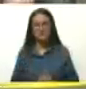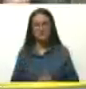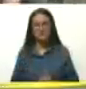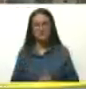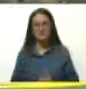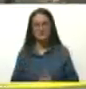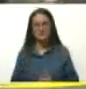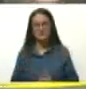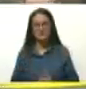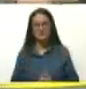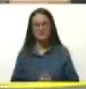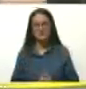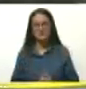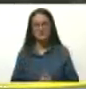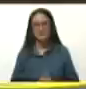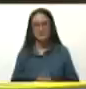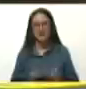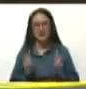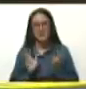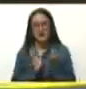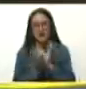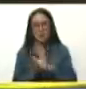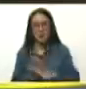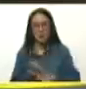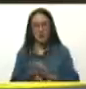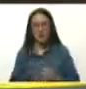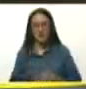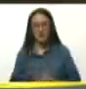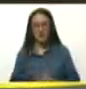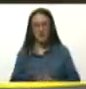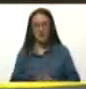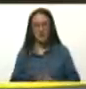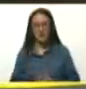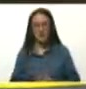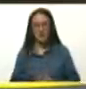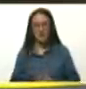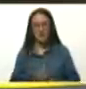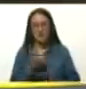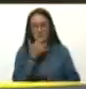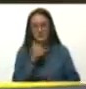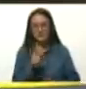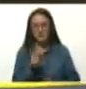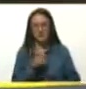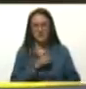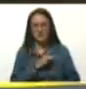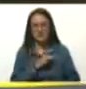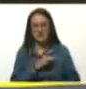geopolítico lo que ocurrió en Chile.